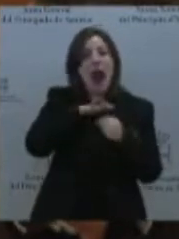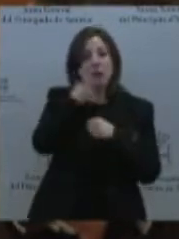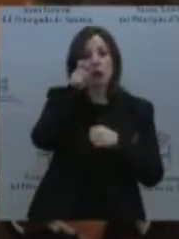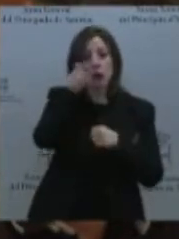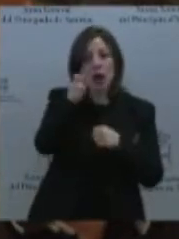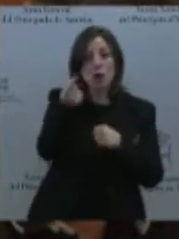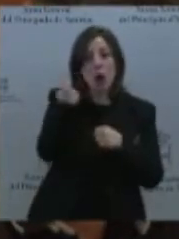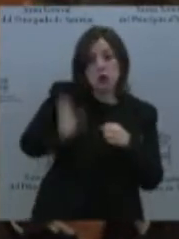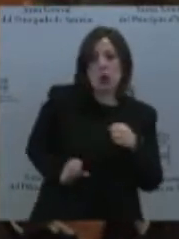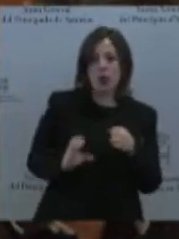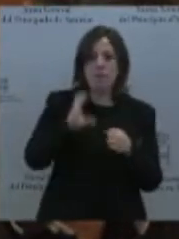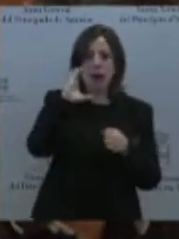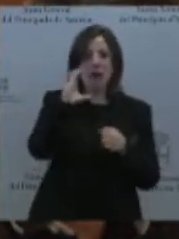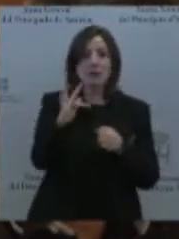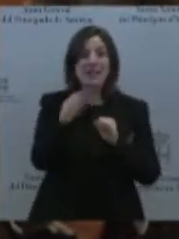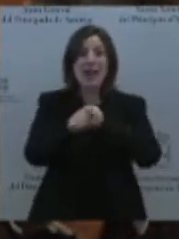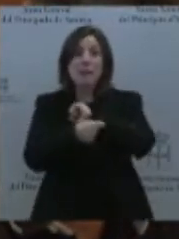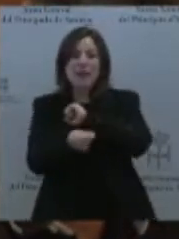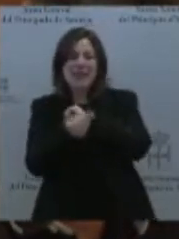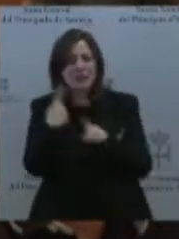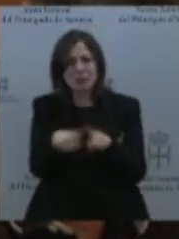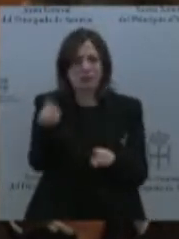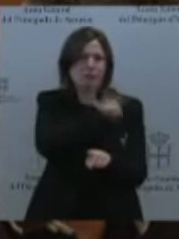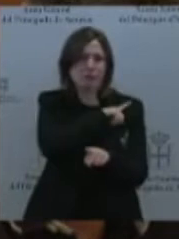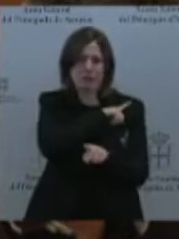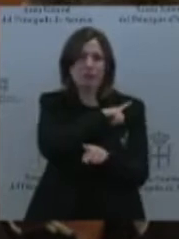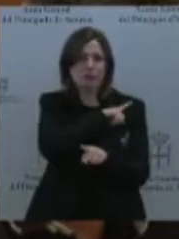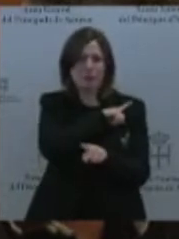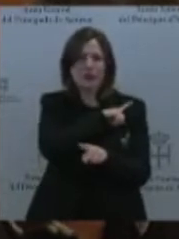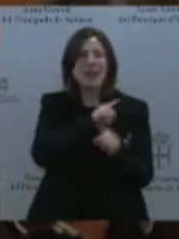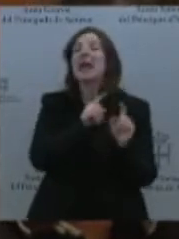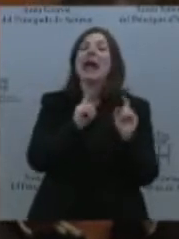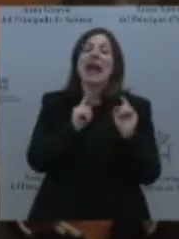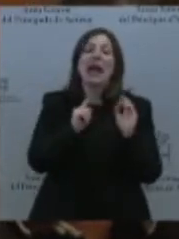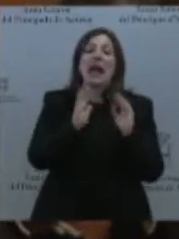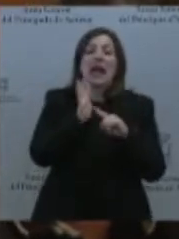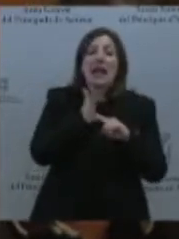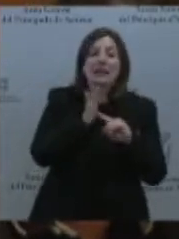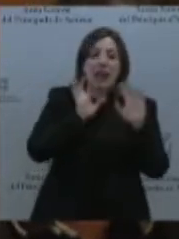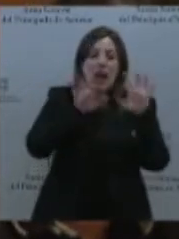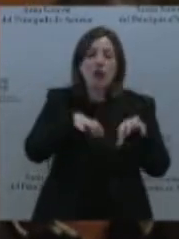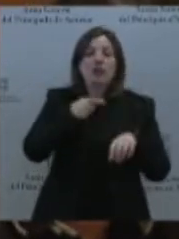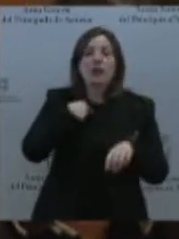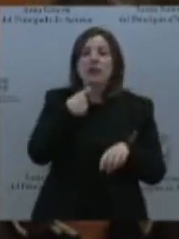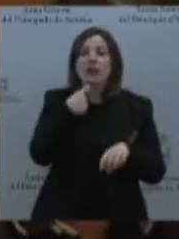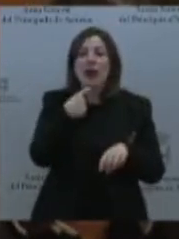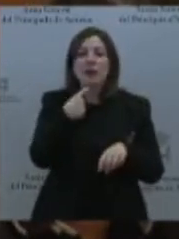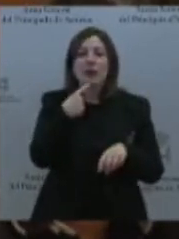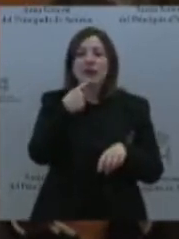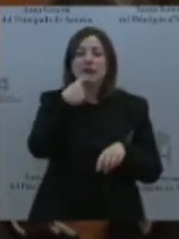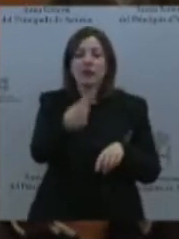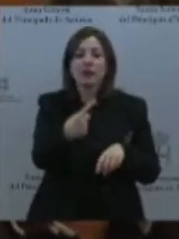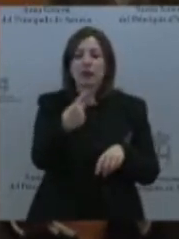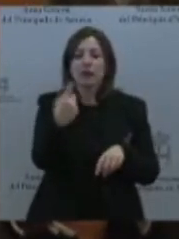desproporcionadas en Castilla y León. Del mismo modo digo que, en ese dinero, en esos